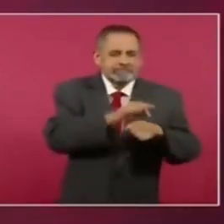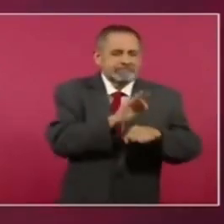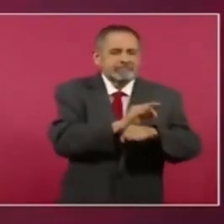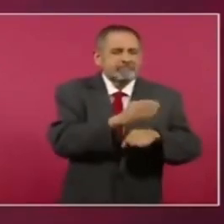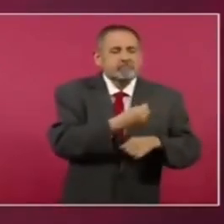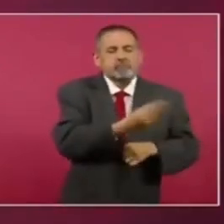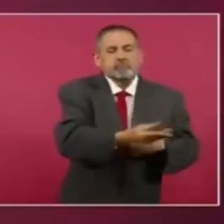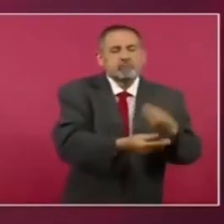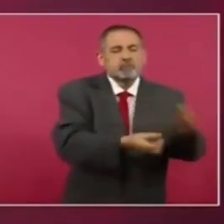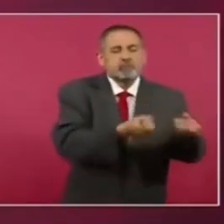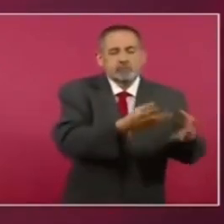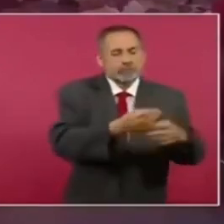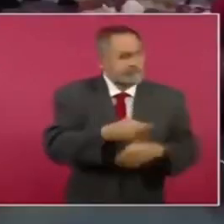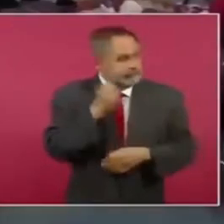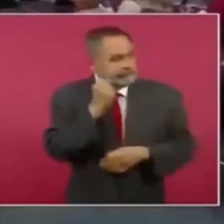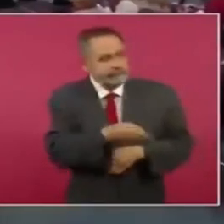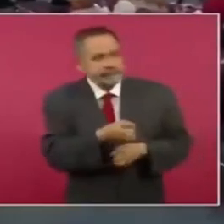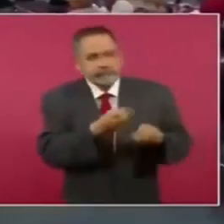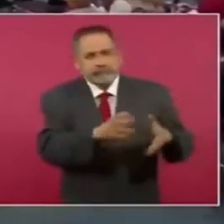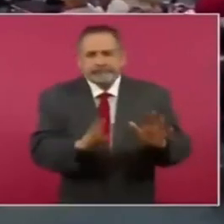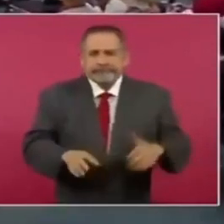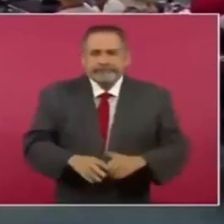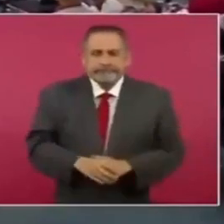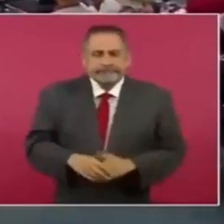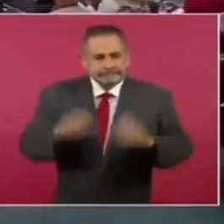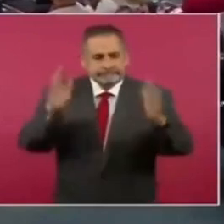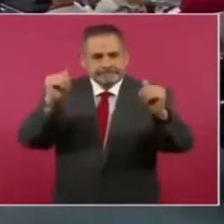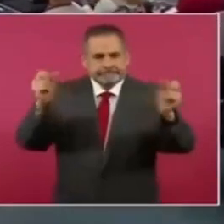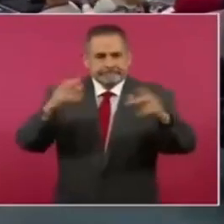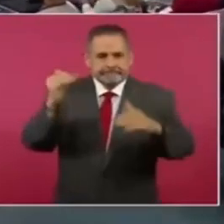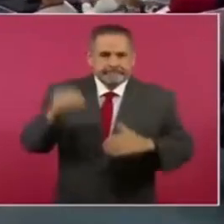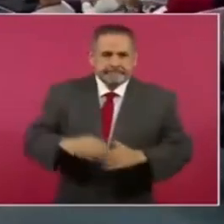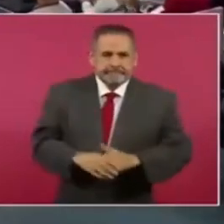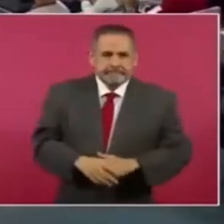se rayó. Adiós, adiós.